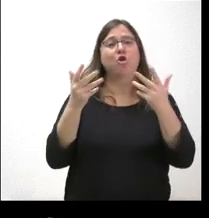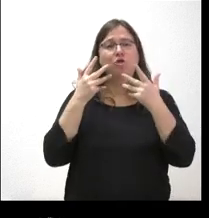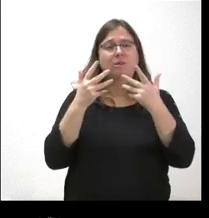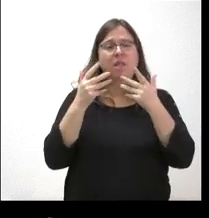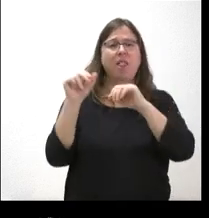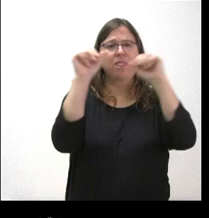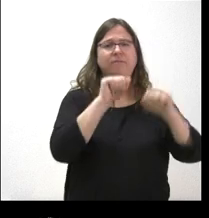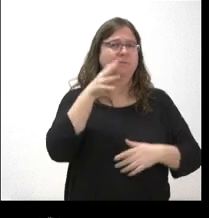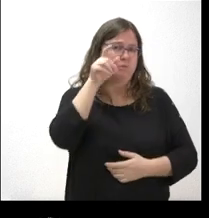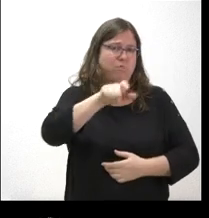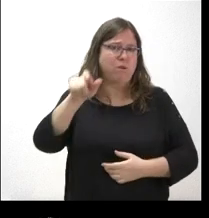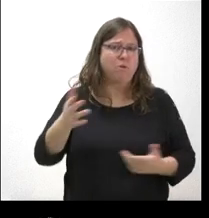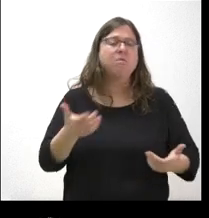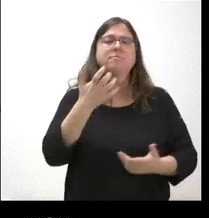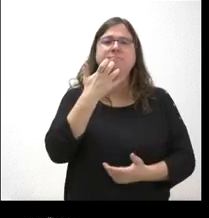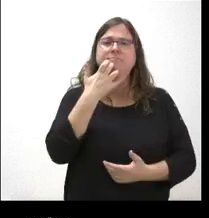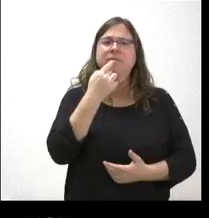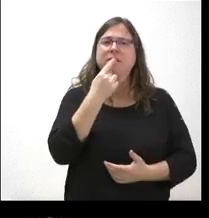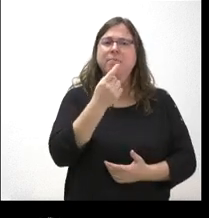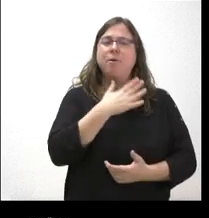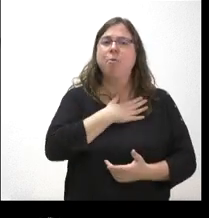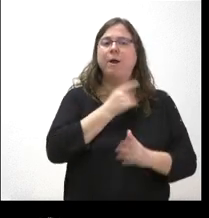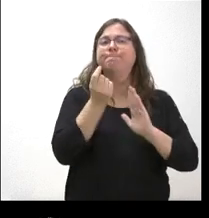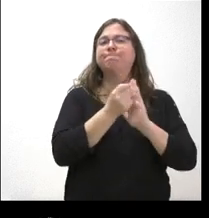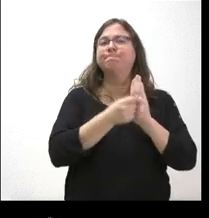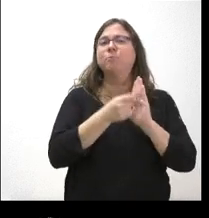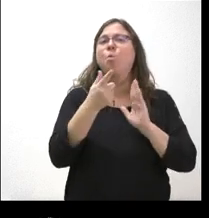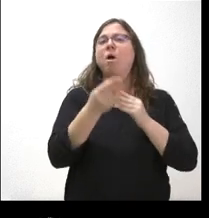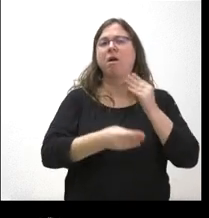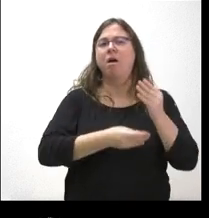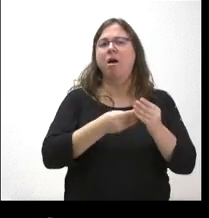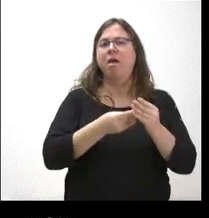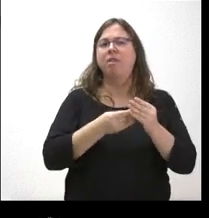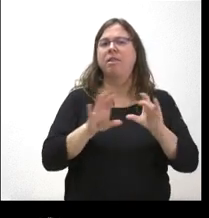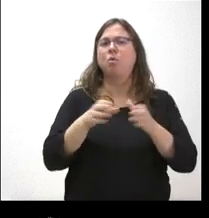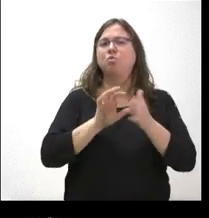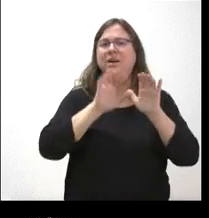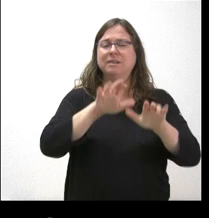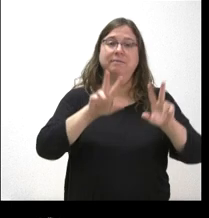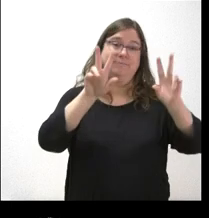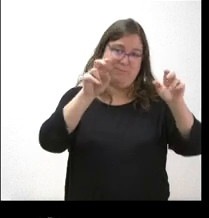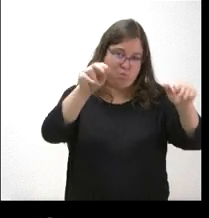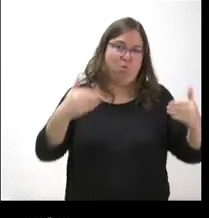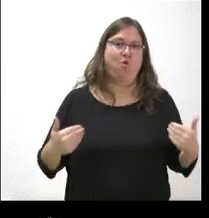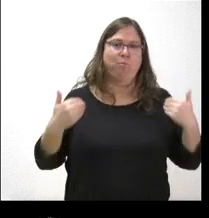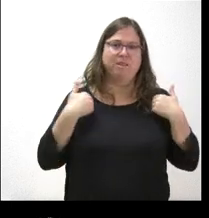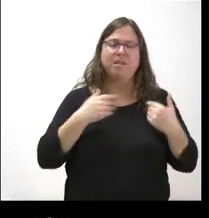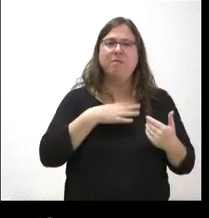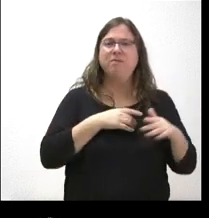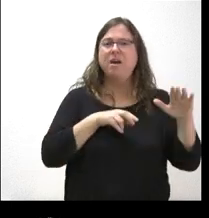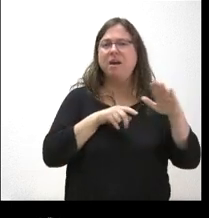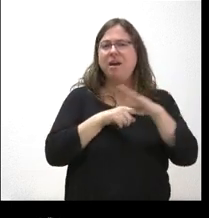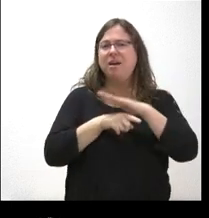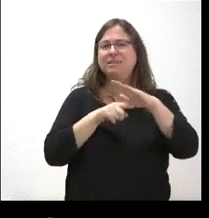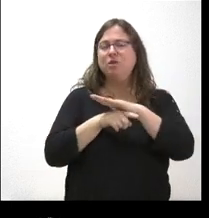recomendaciones que sí implementaría la Junta de Castilla y León en el ámbito de sus competencias dentro de la gestión común